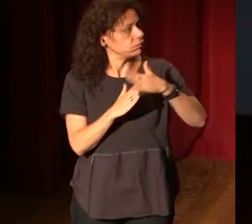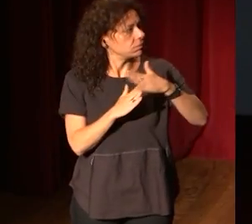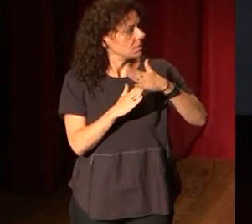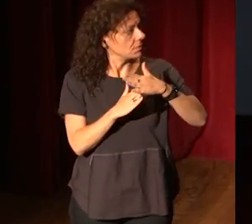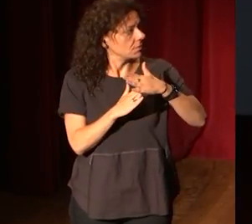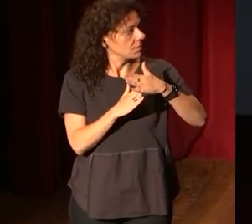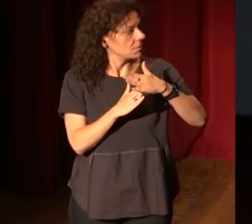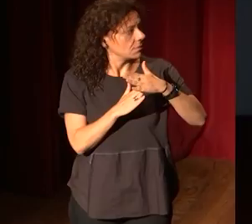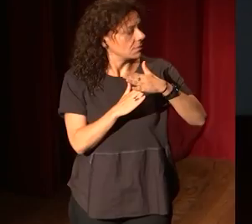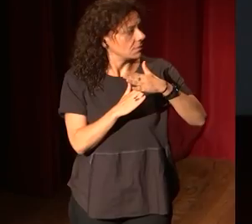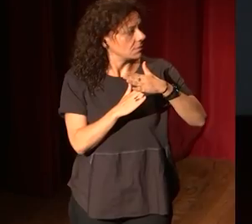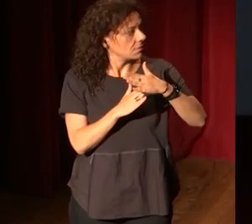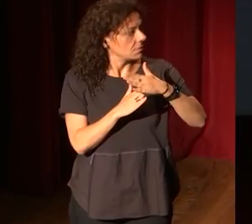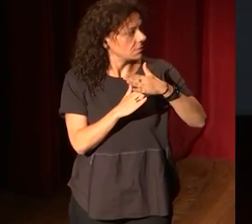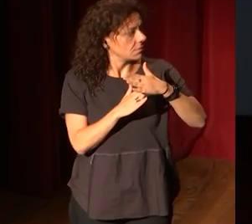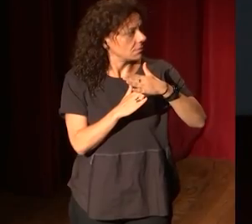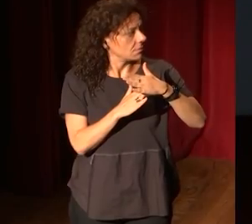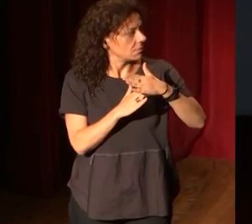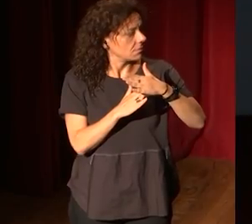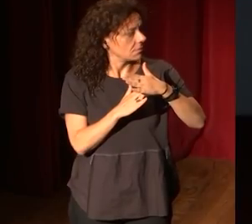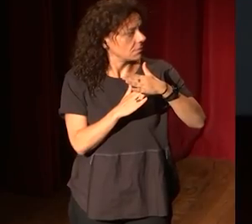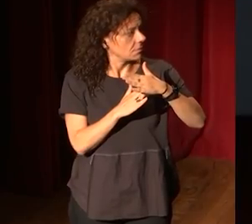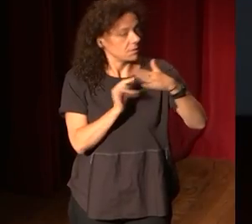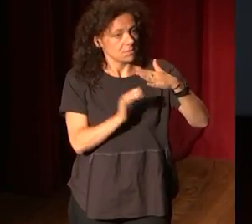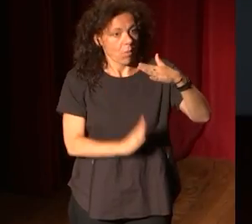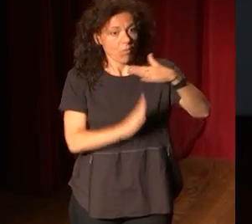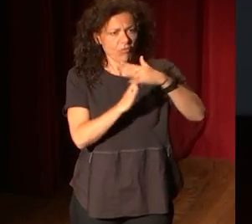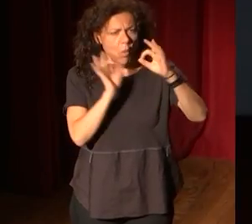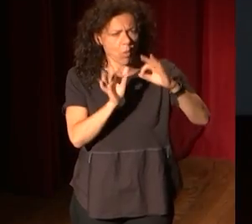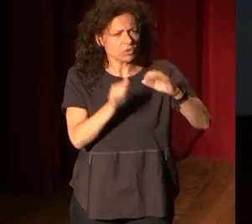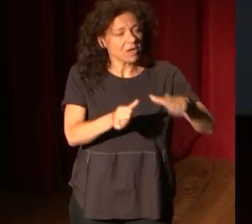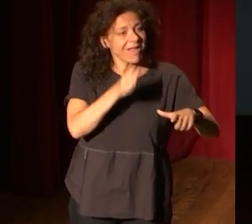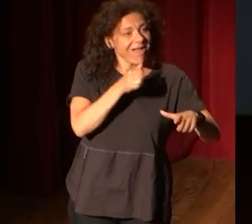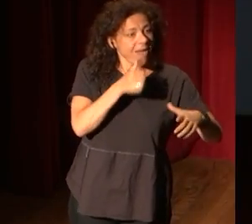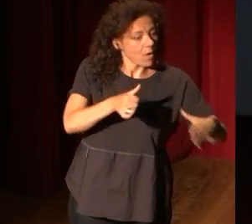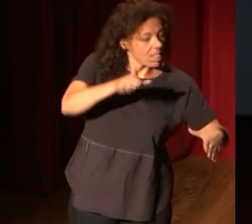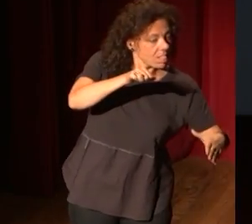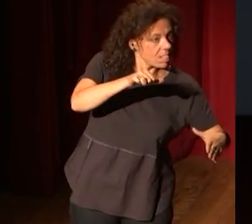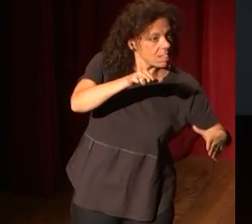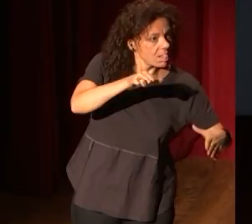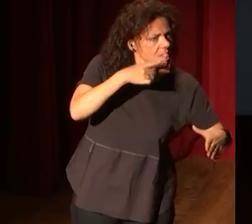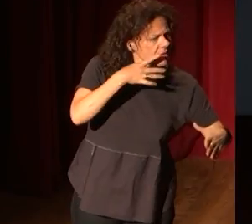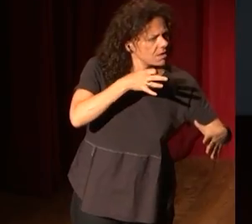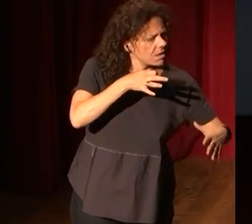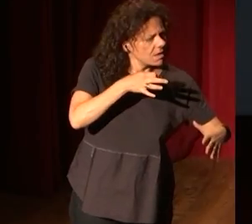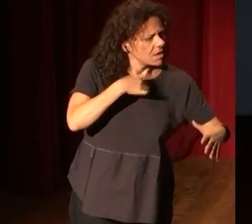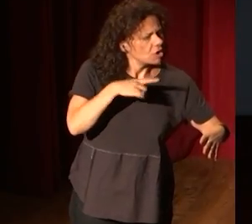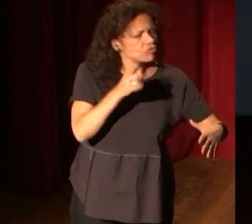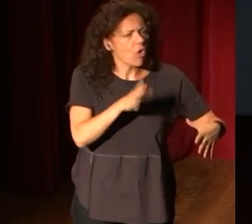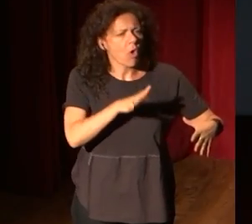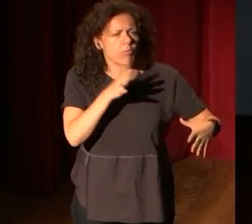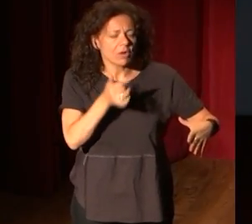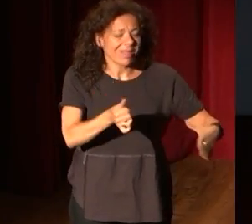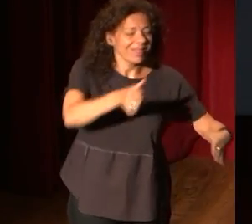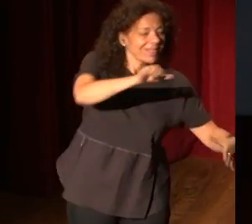en el búcaro, que le da como el agüita, ¿no?, de la menina que le da la infanta. Y entonces, no, porque le da